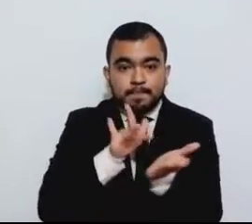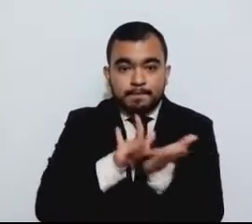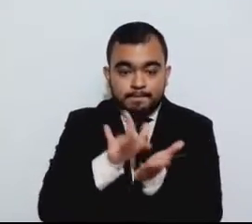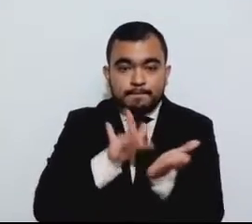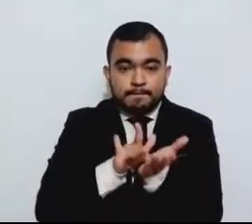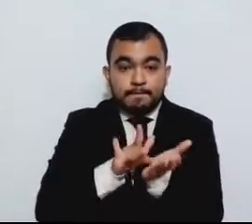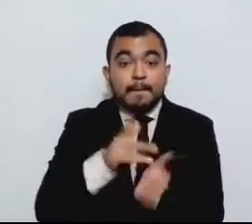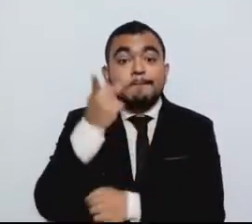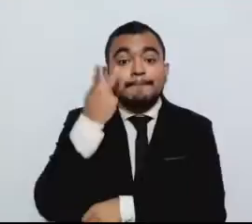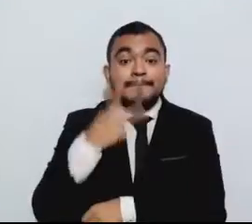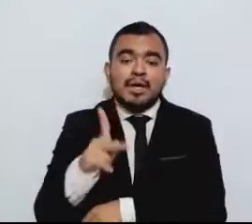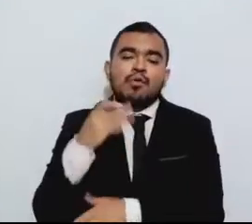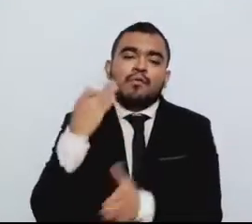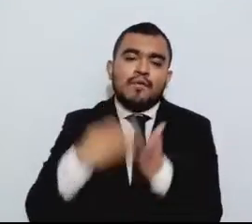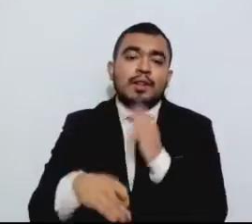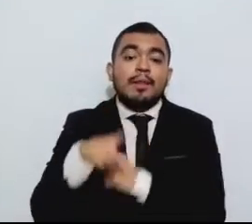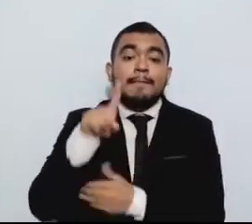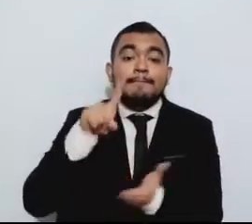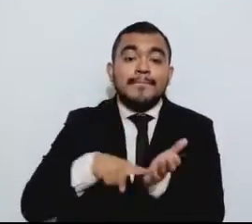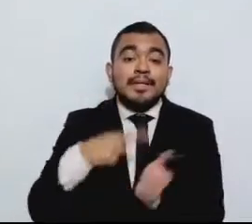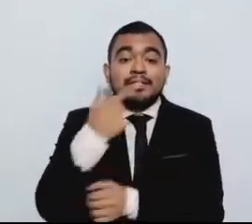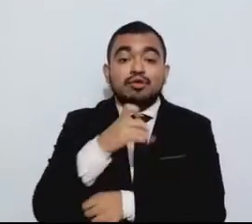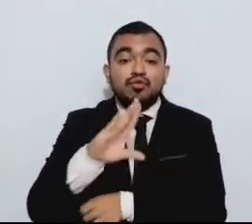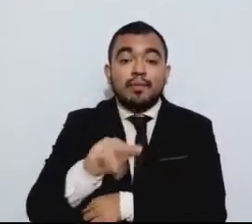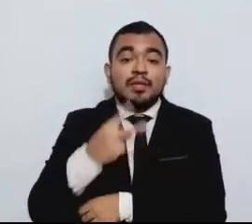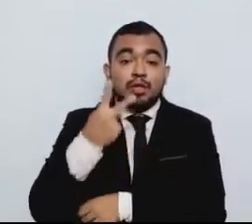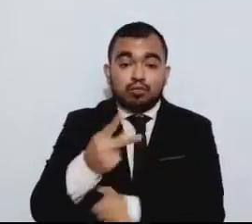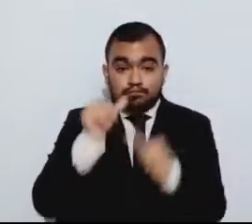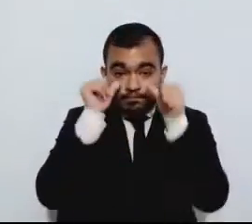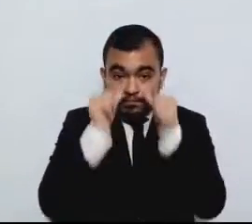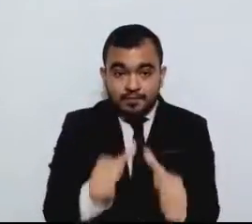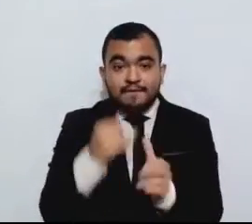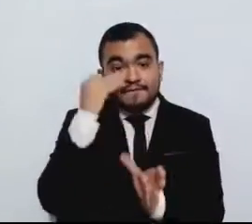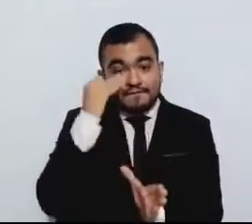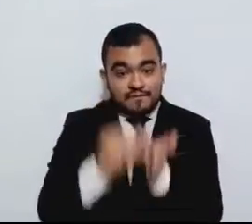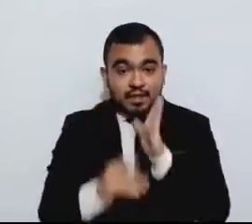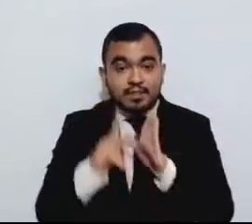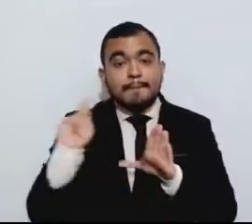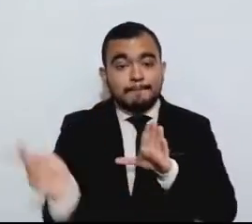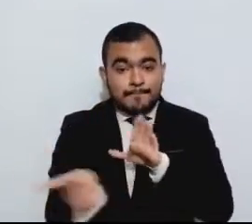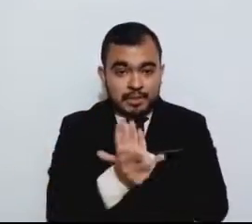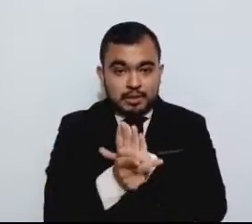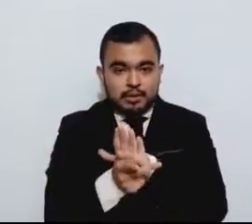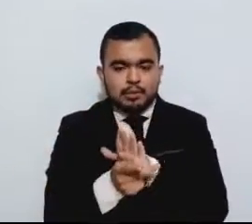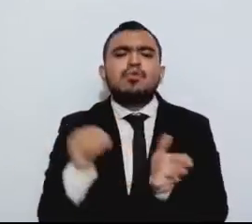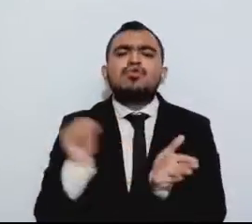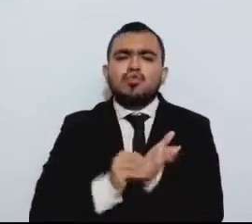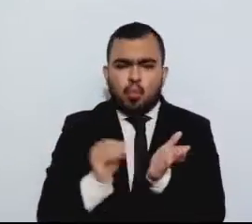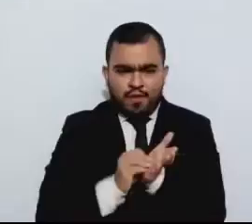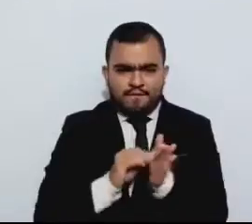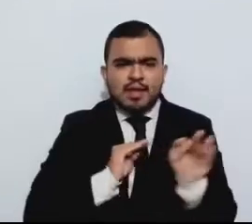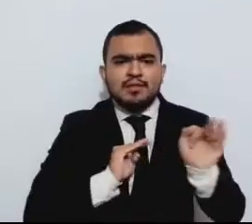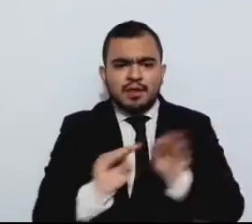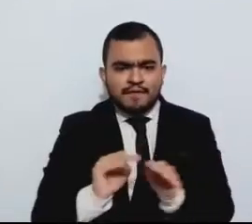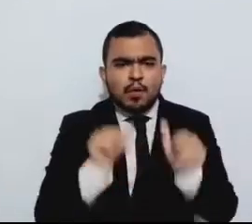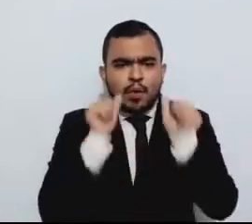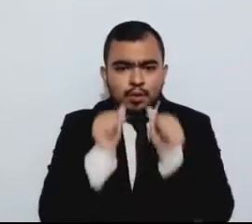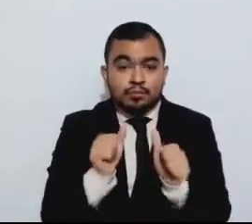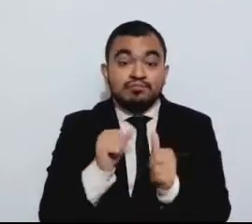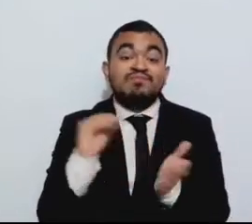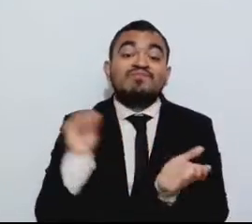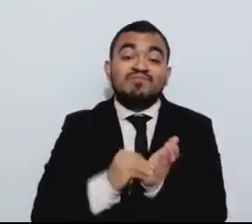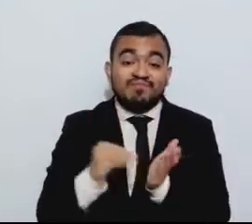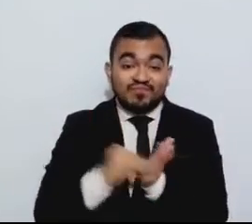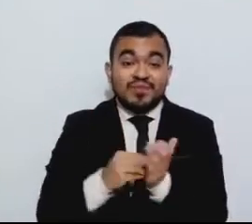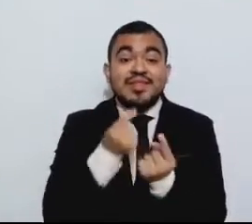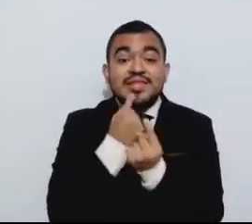792 casos. Aún cuando se está trabajando en el tema, siguen existiendo infantes en situación